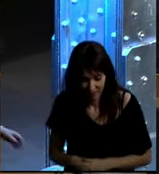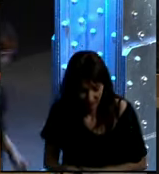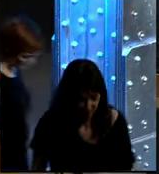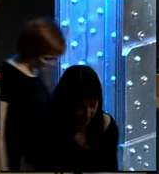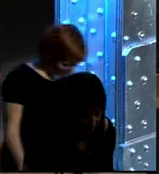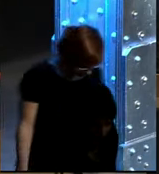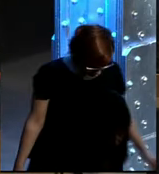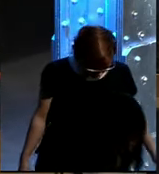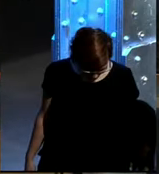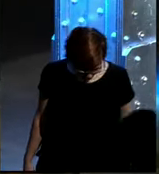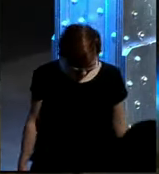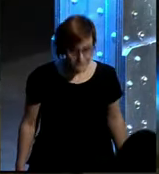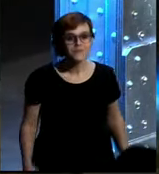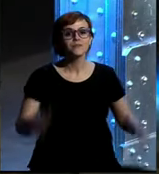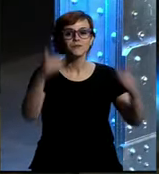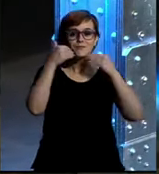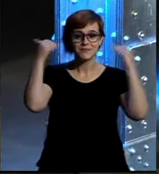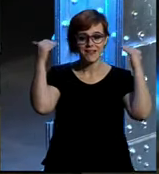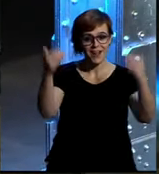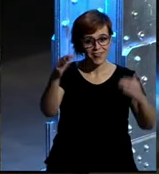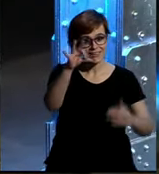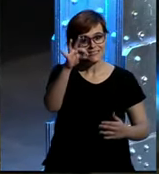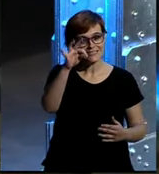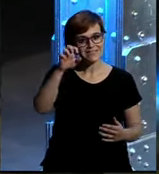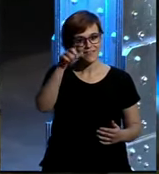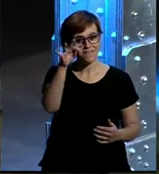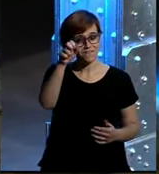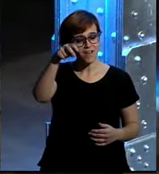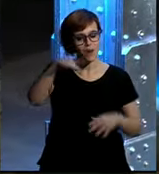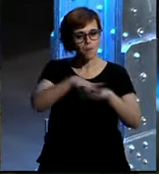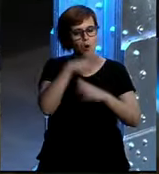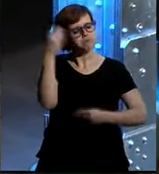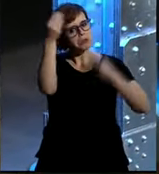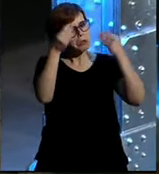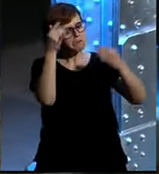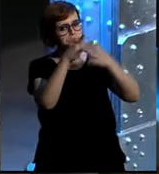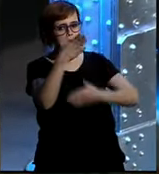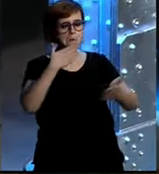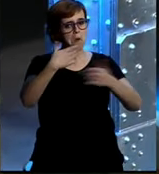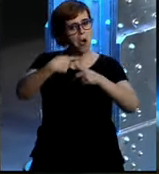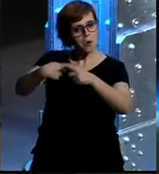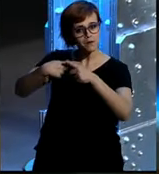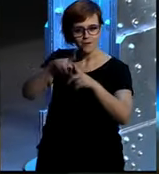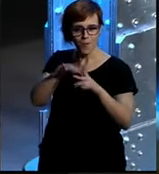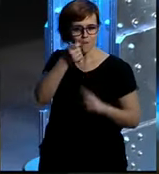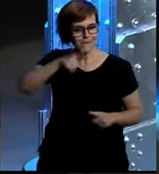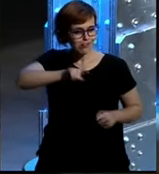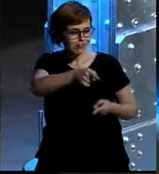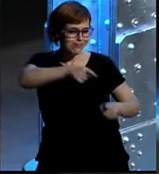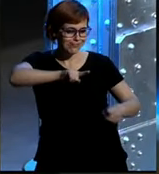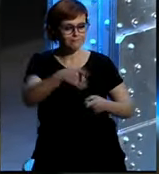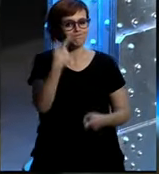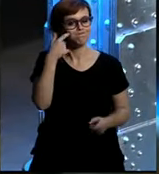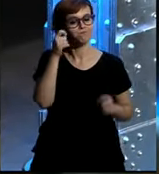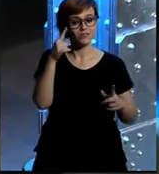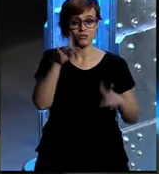muy bien pues muchas gracias también a Estefan por compartir estas reflexiones con nosotros y ser un puntito provocador estamos